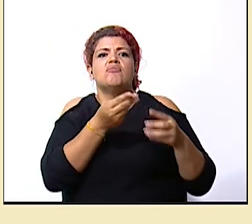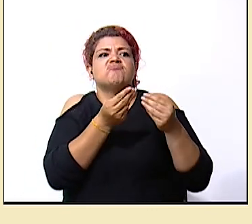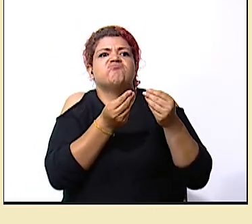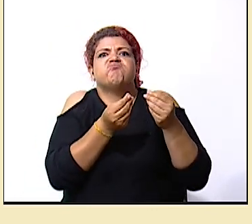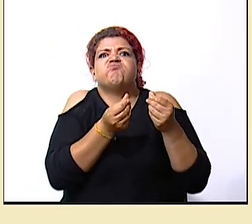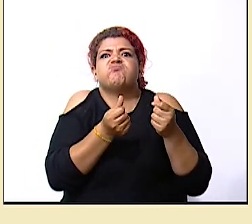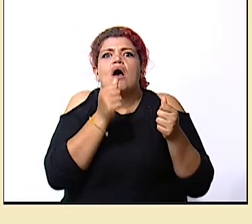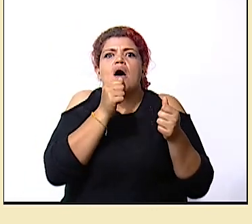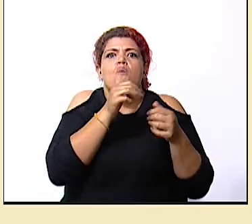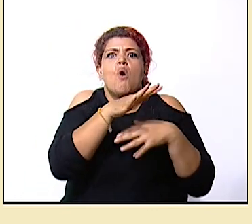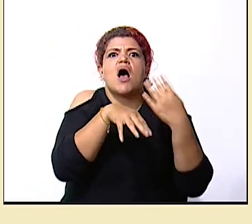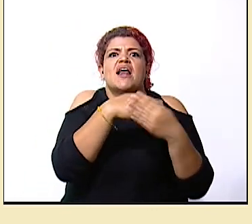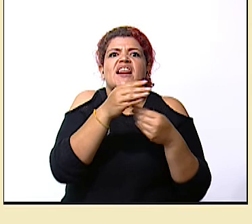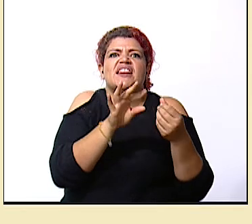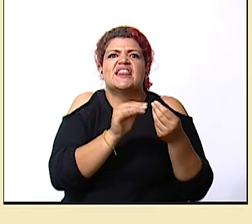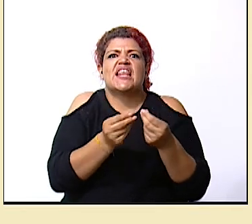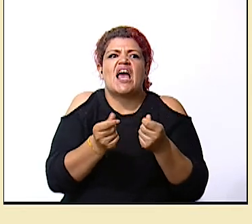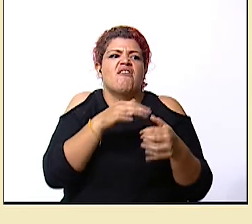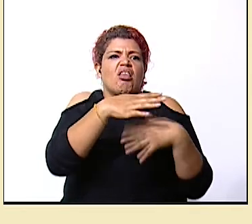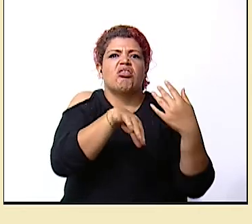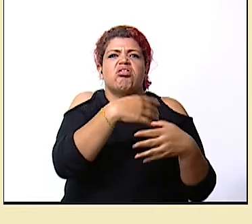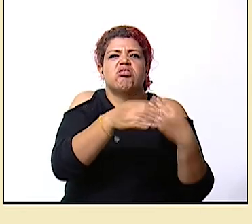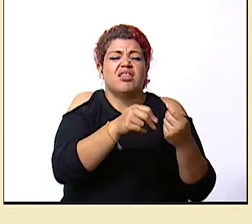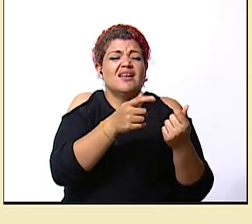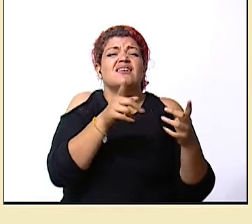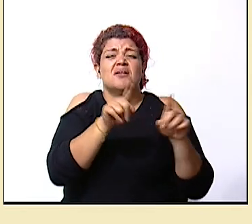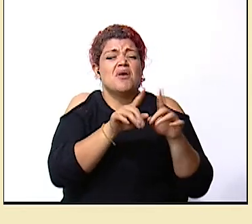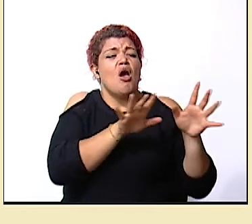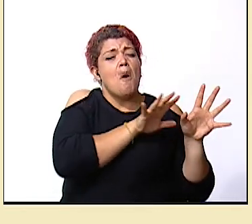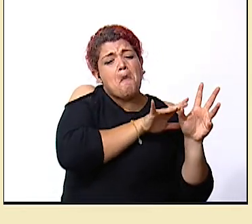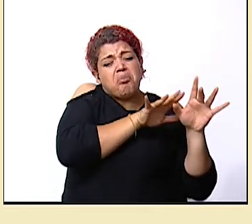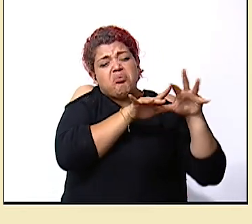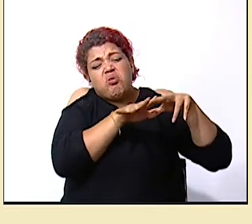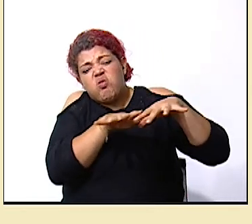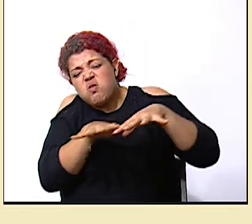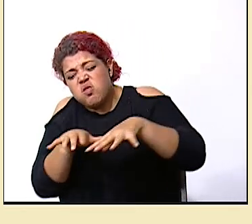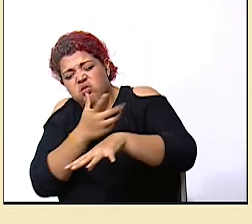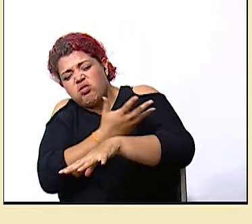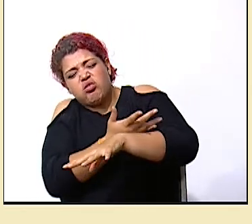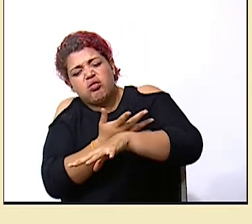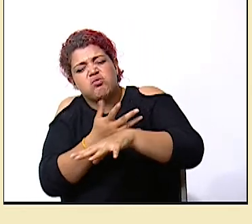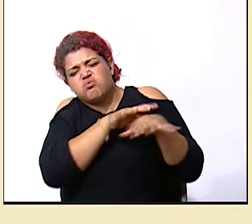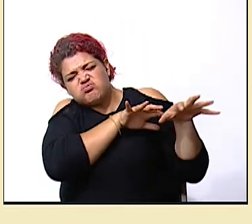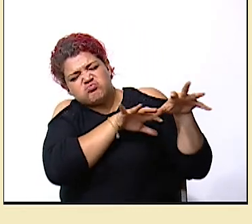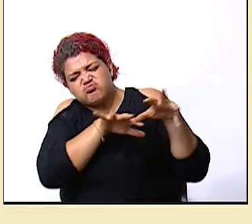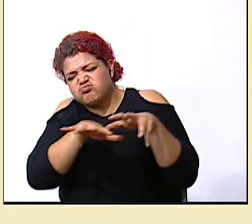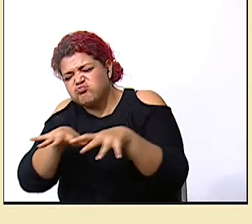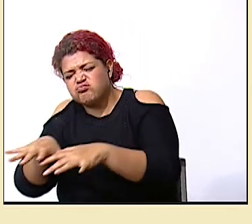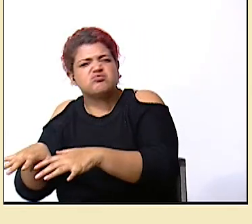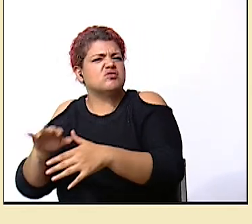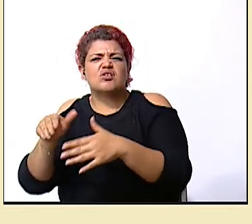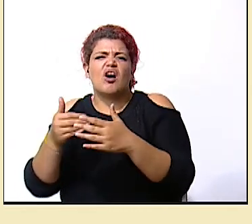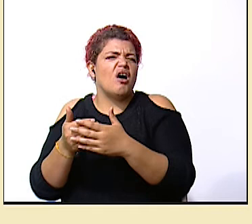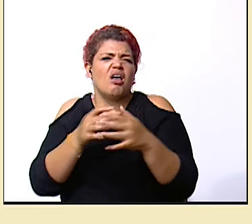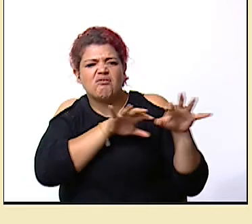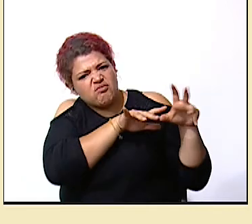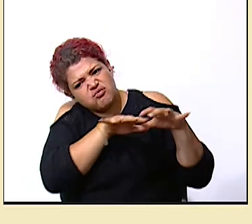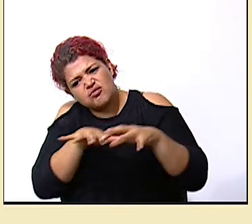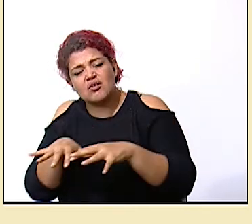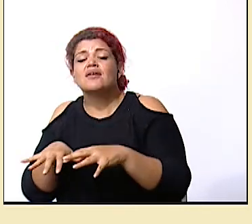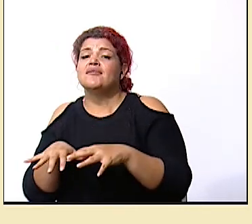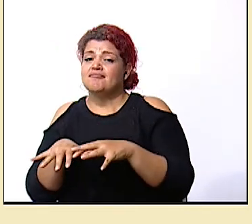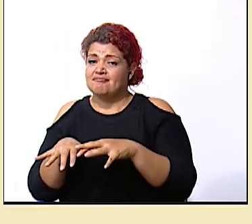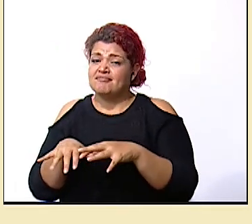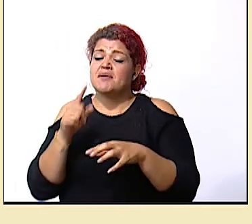y que también arrastra vegetación roca suelo y algo muy importante